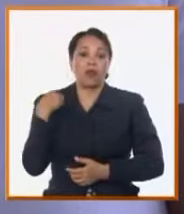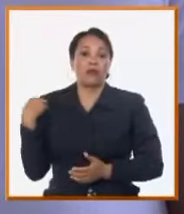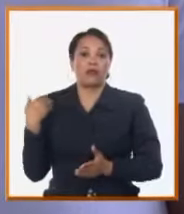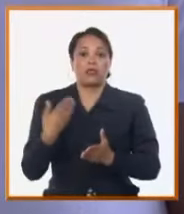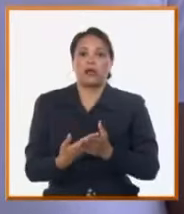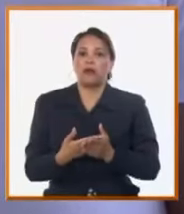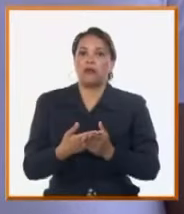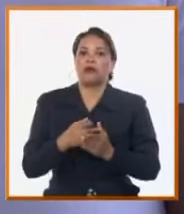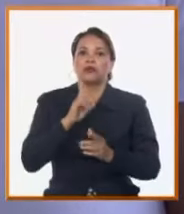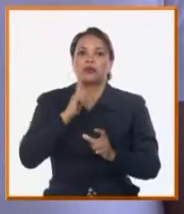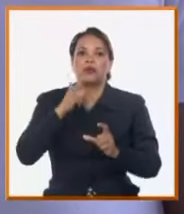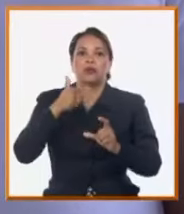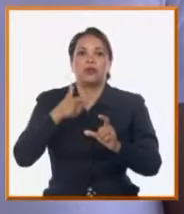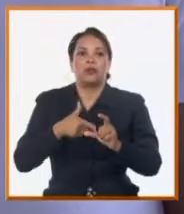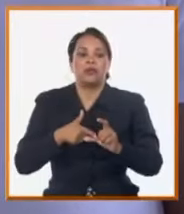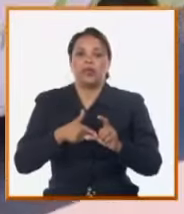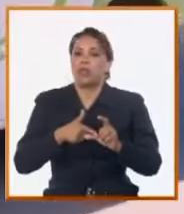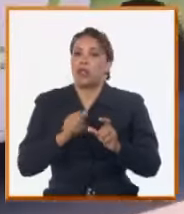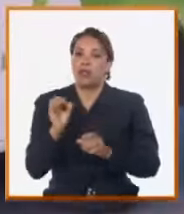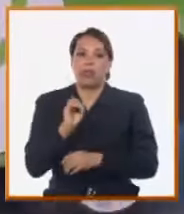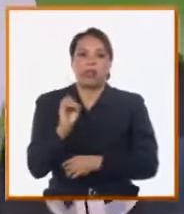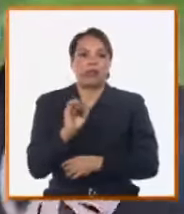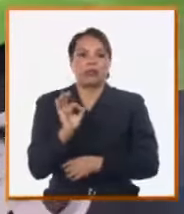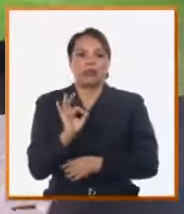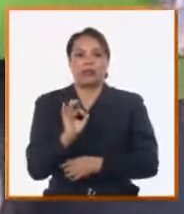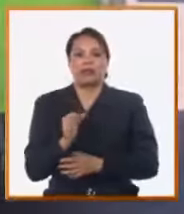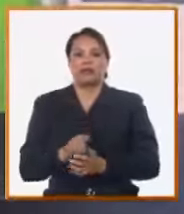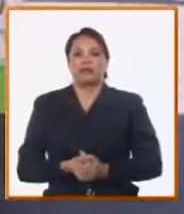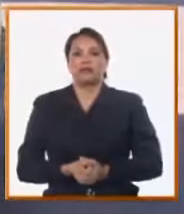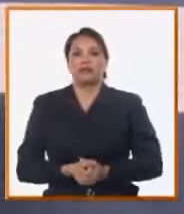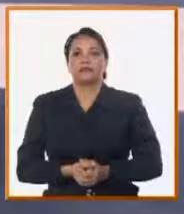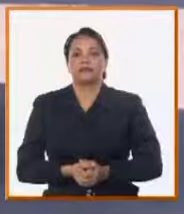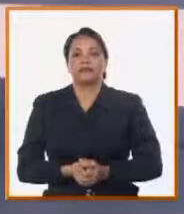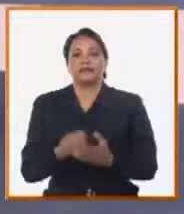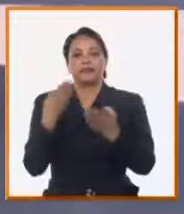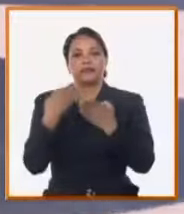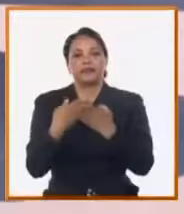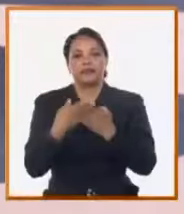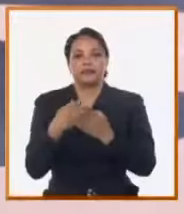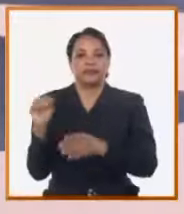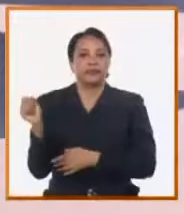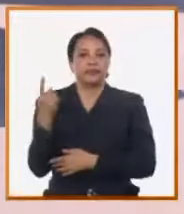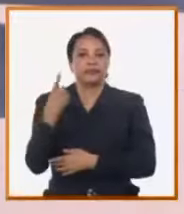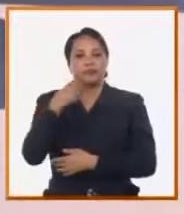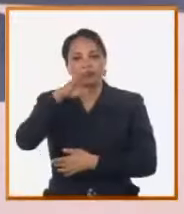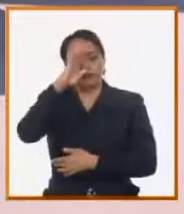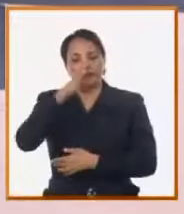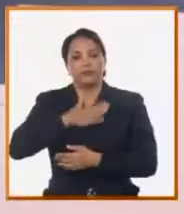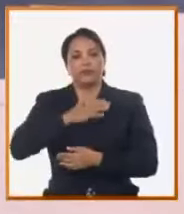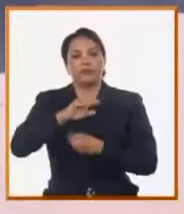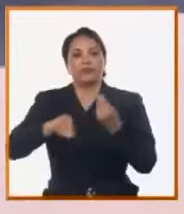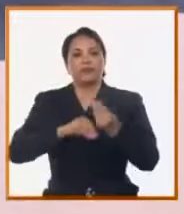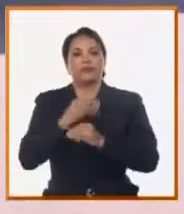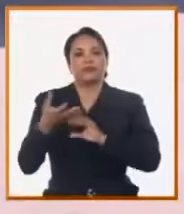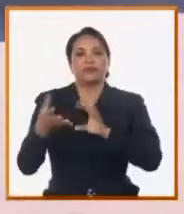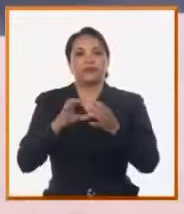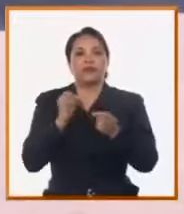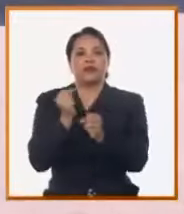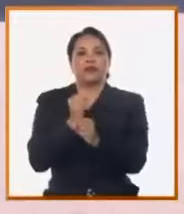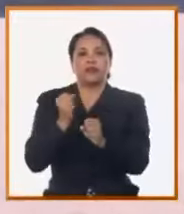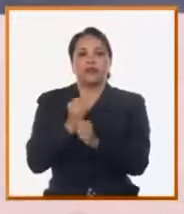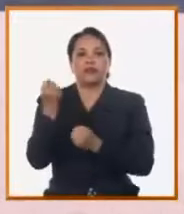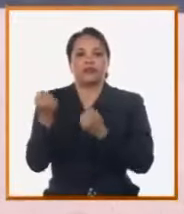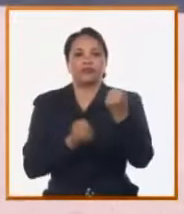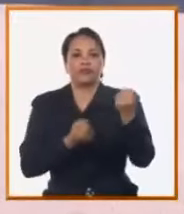gastamos un litro de combustible de diésel, cero emisión. Como una de las entidades pioneras en el país en el cambio de matriz energética de su sistema de